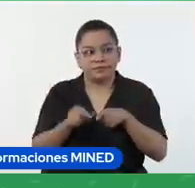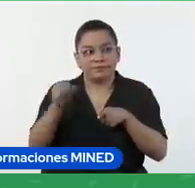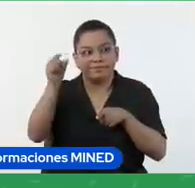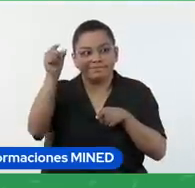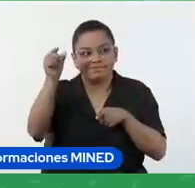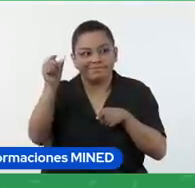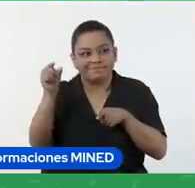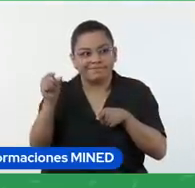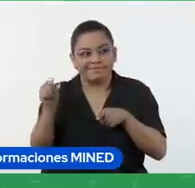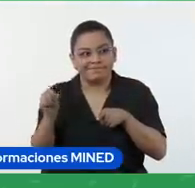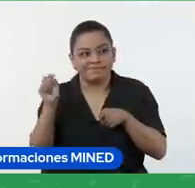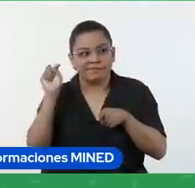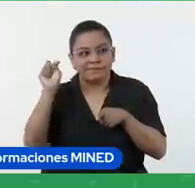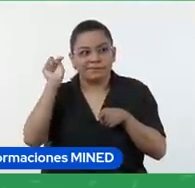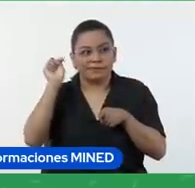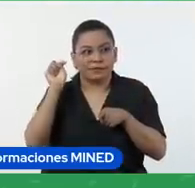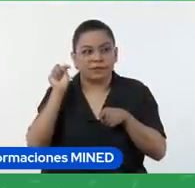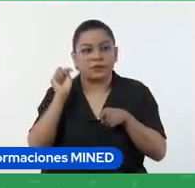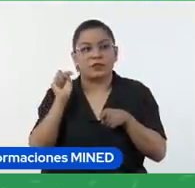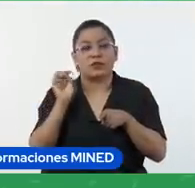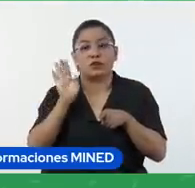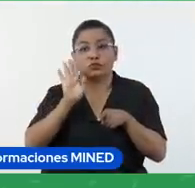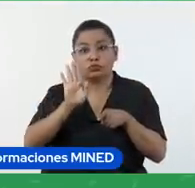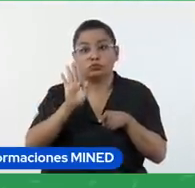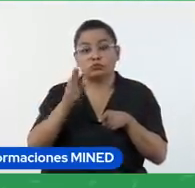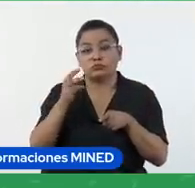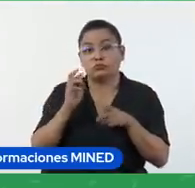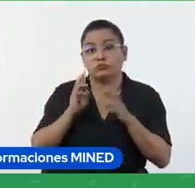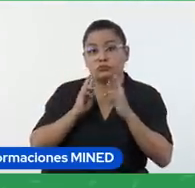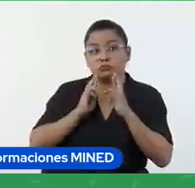cada uno podría aquí escribir su respuesta